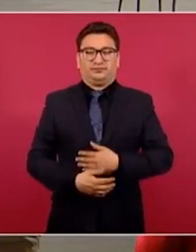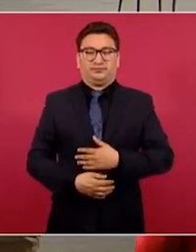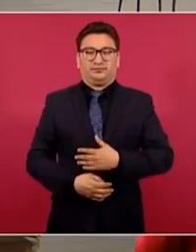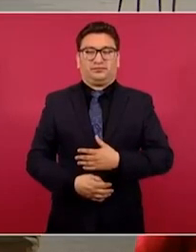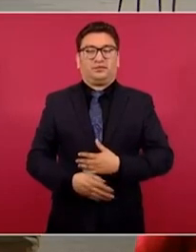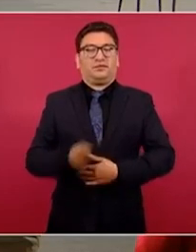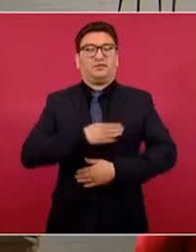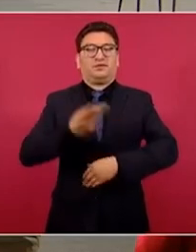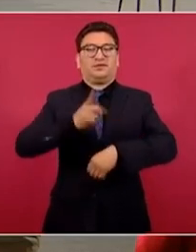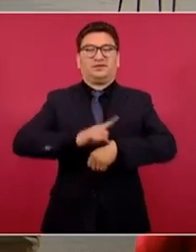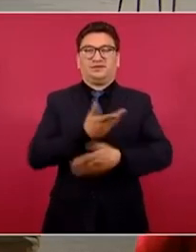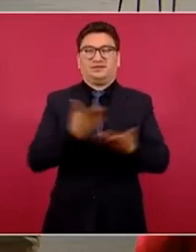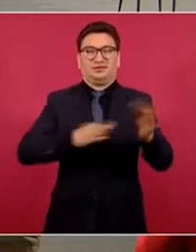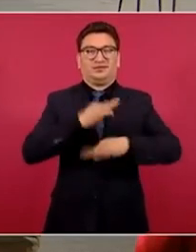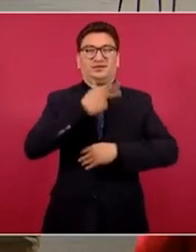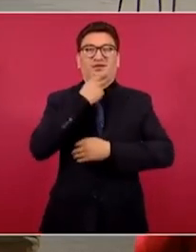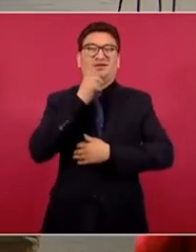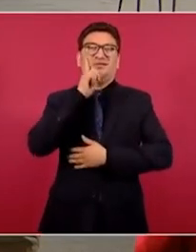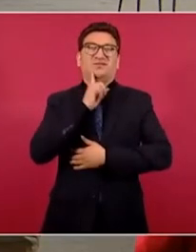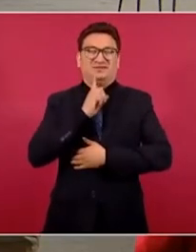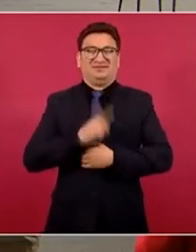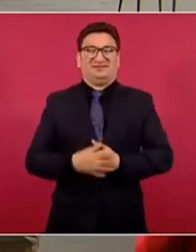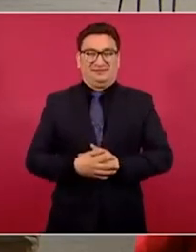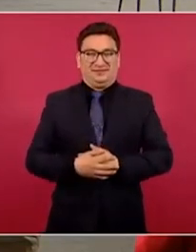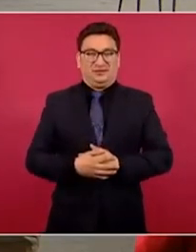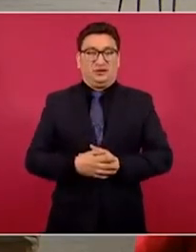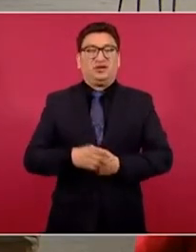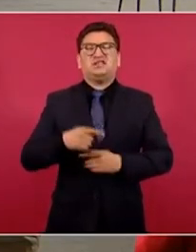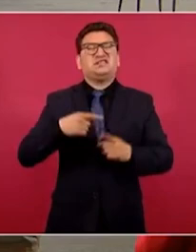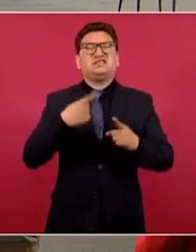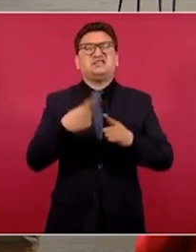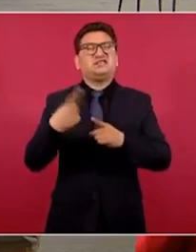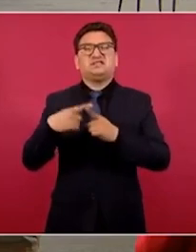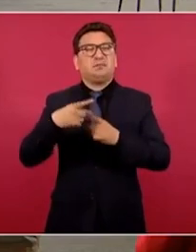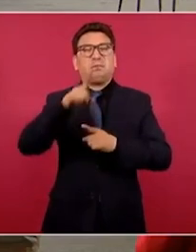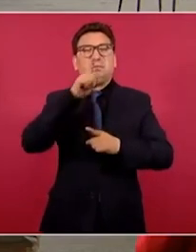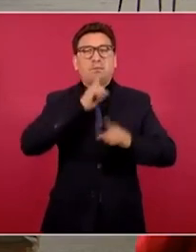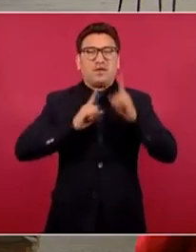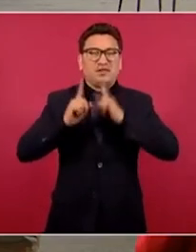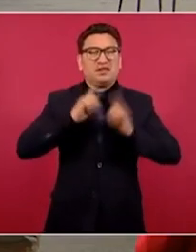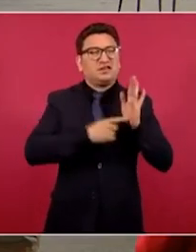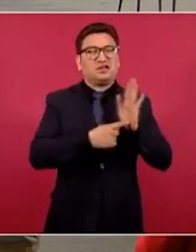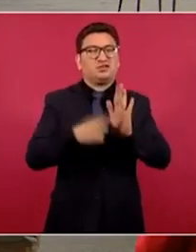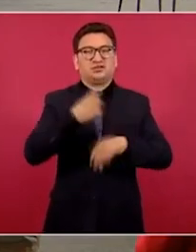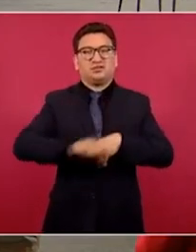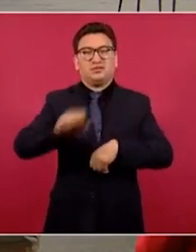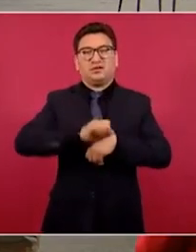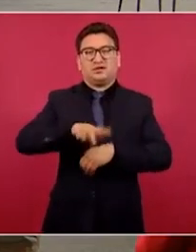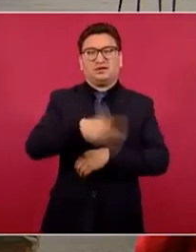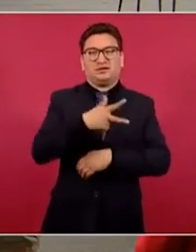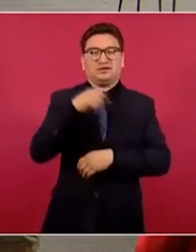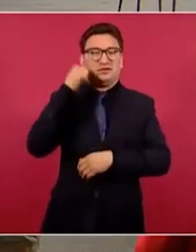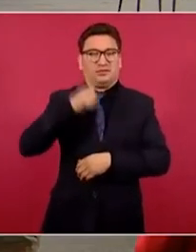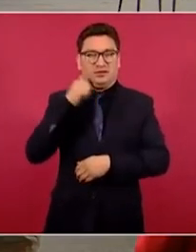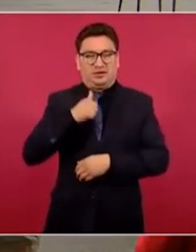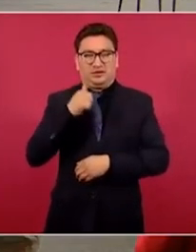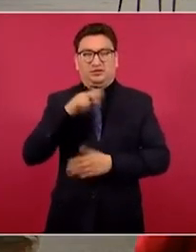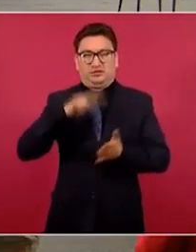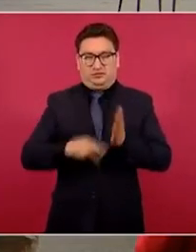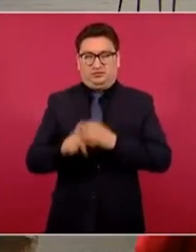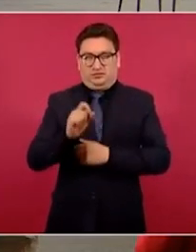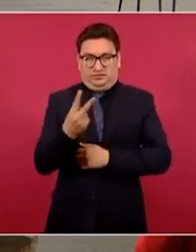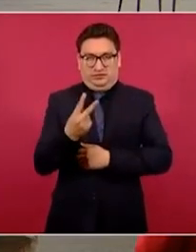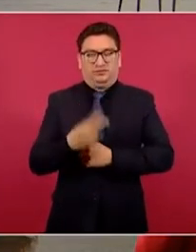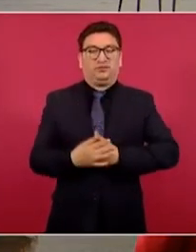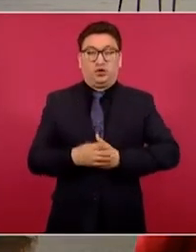Buenos días a todas y a todos. Este es el ¿Quién es quién? en las mentiras de la semana del 13 de abril de 2022.